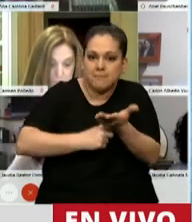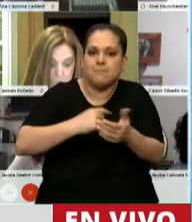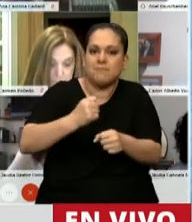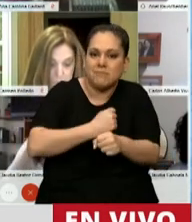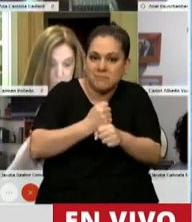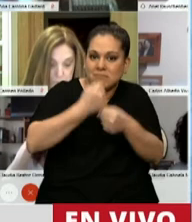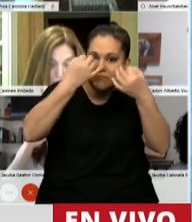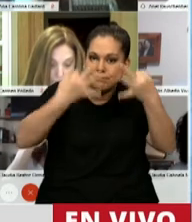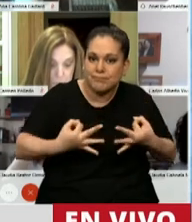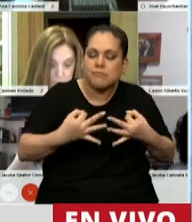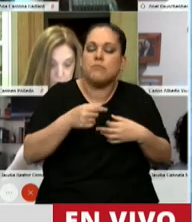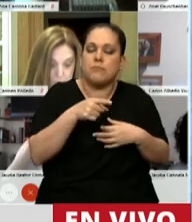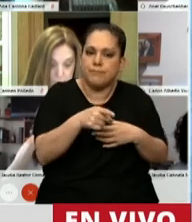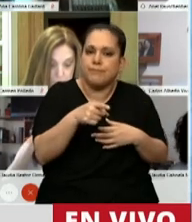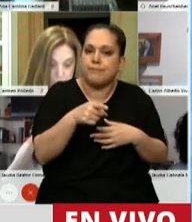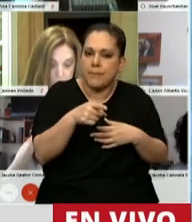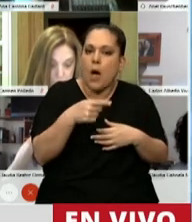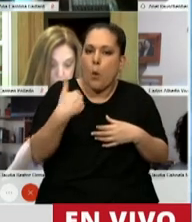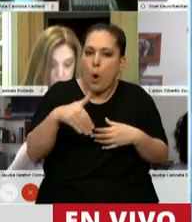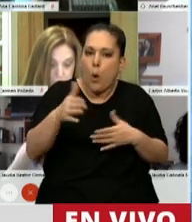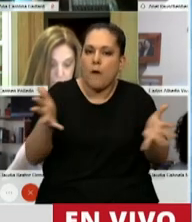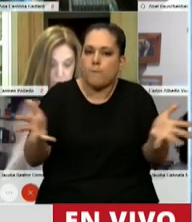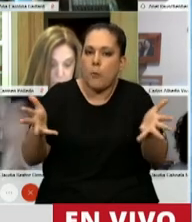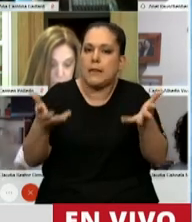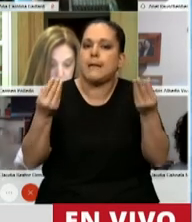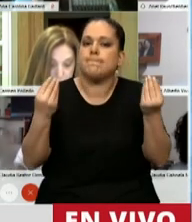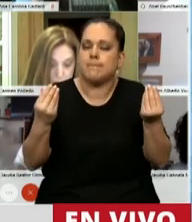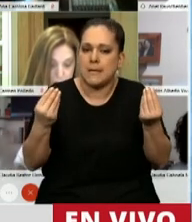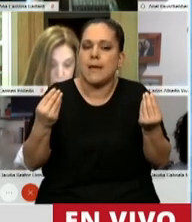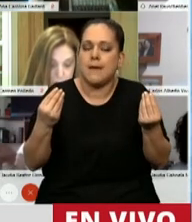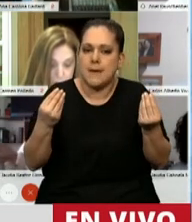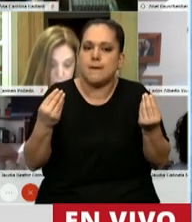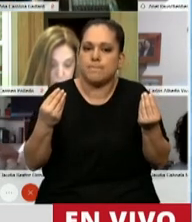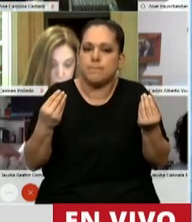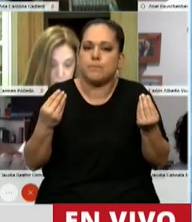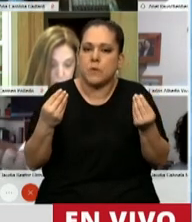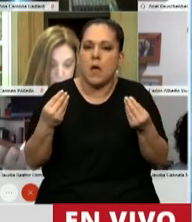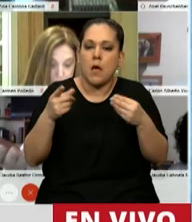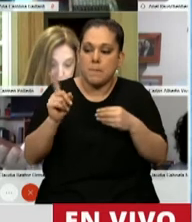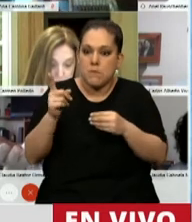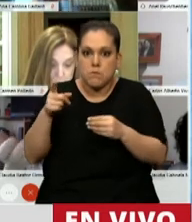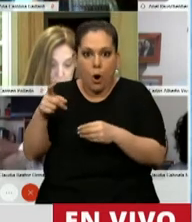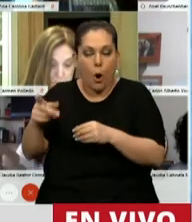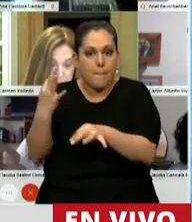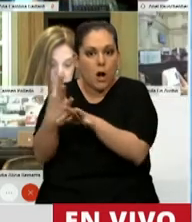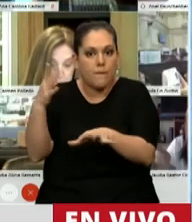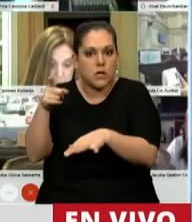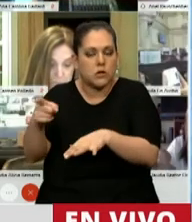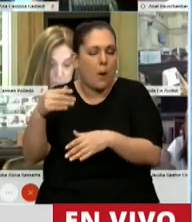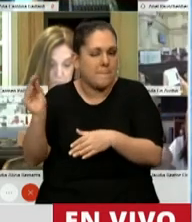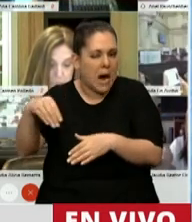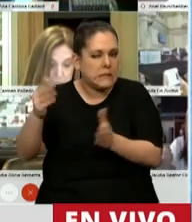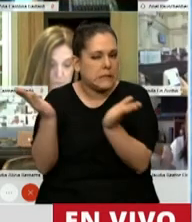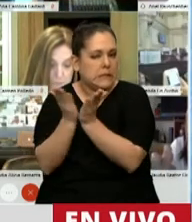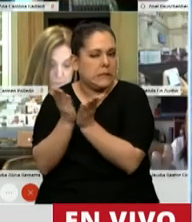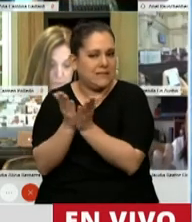ley no solamente va a fomentar el estudio de esta profesión, porque hoy, al día